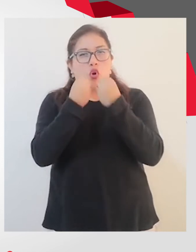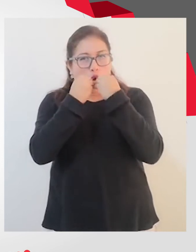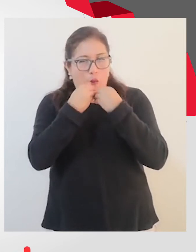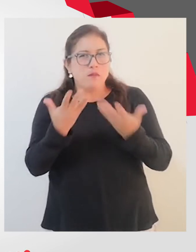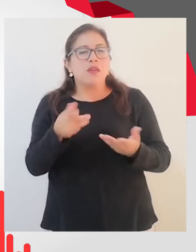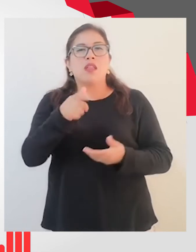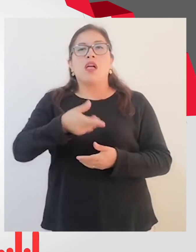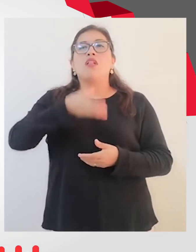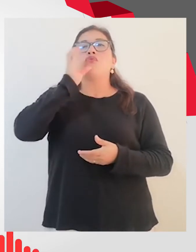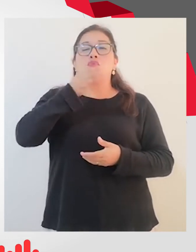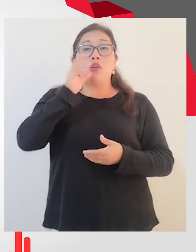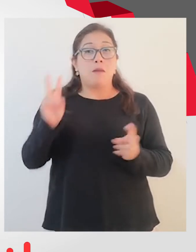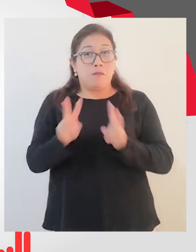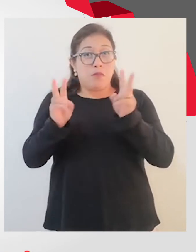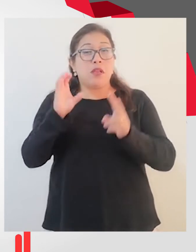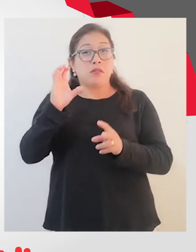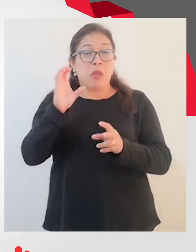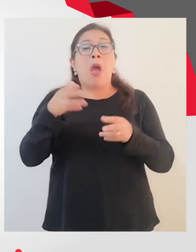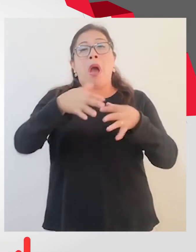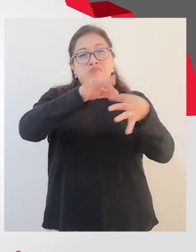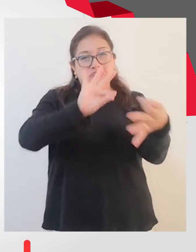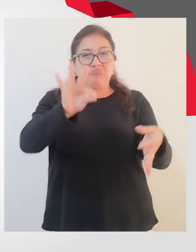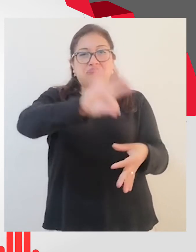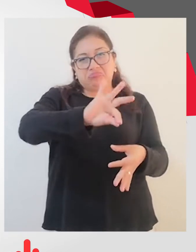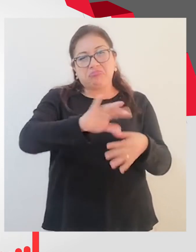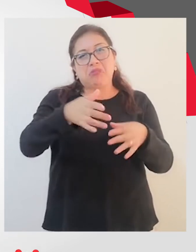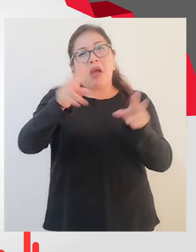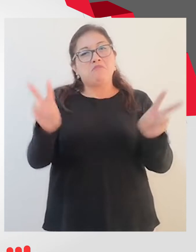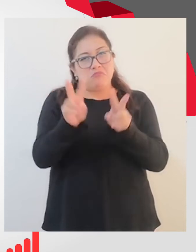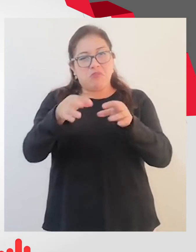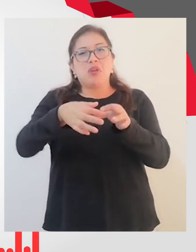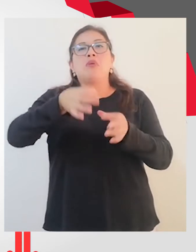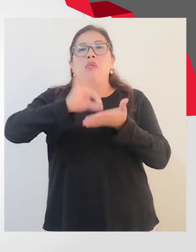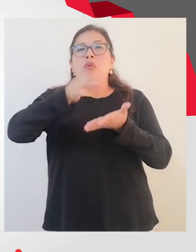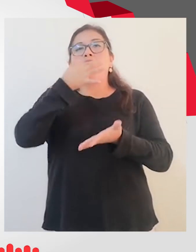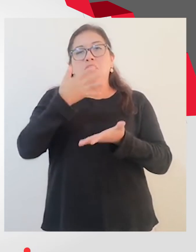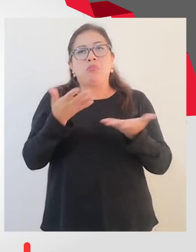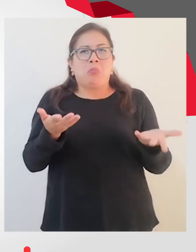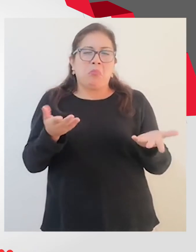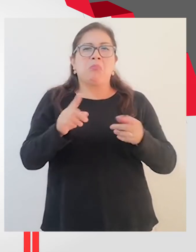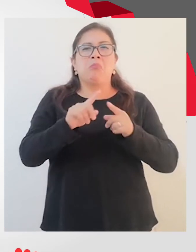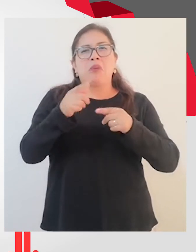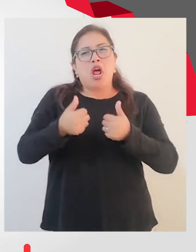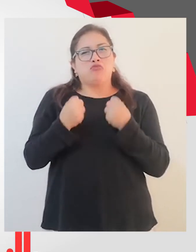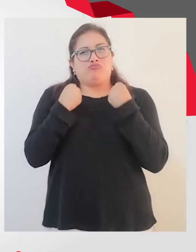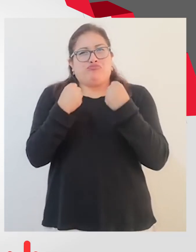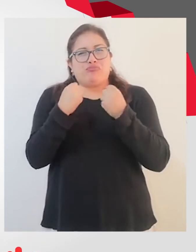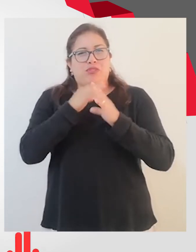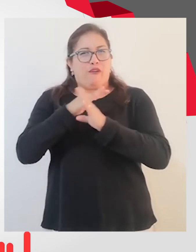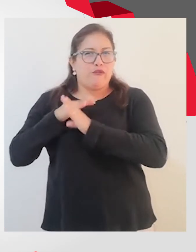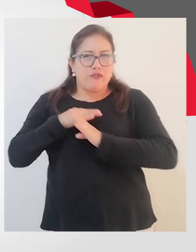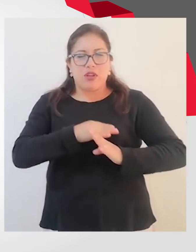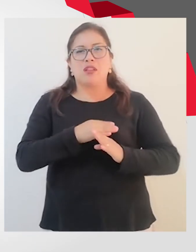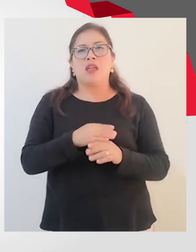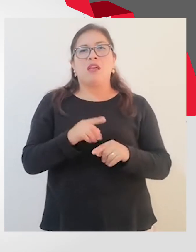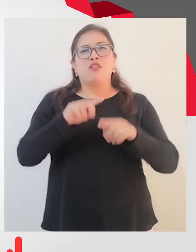con vitamina C, o sea, tomar estos suplementos para poder reforzar el sistema inmunológico. No necesariamente si tú llevas